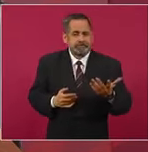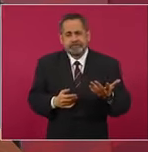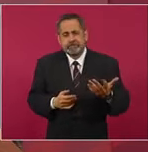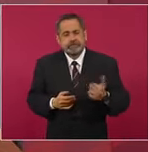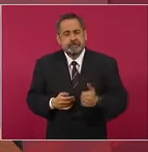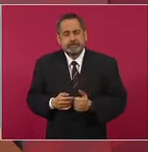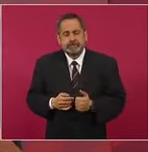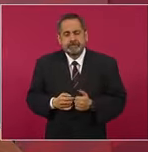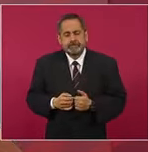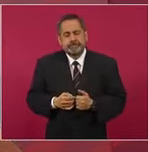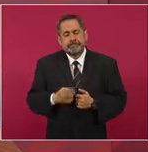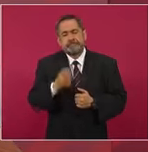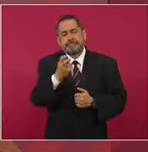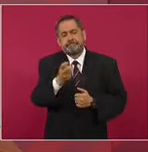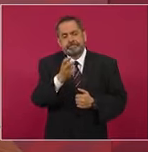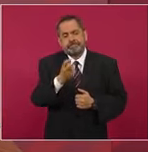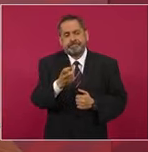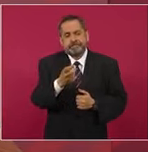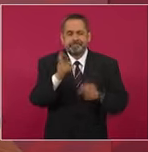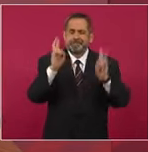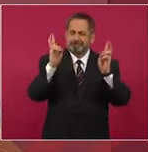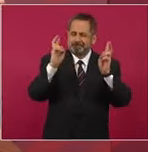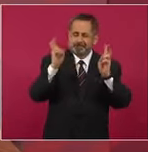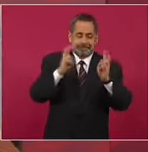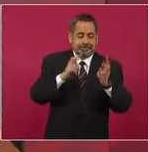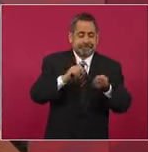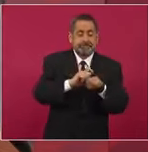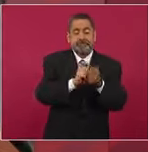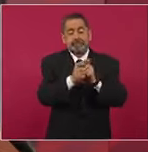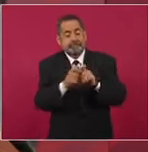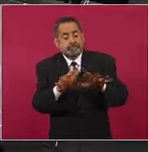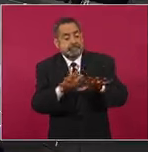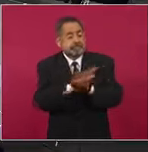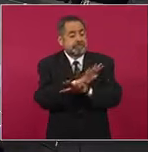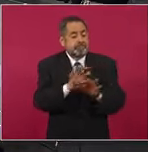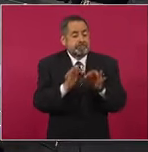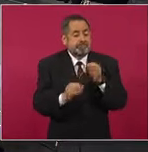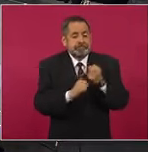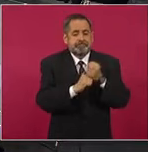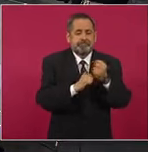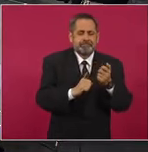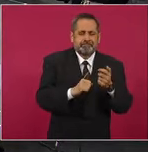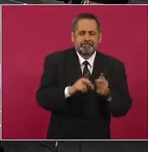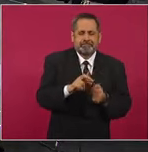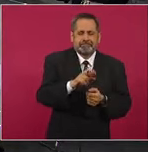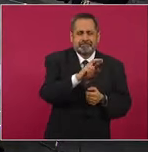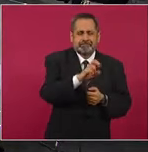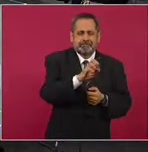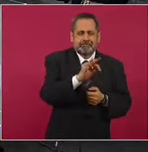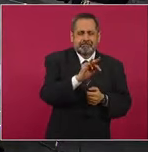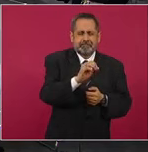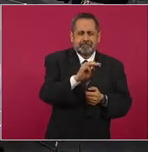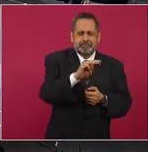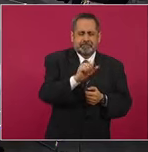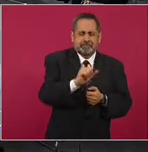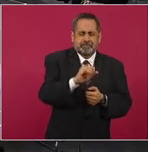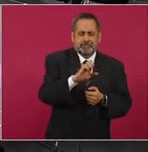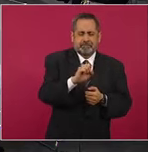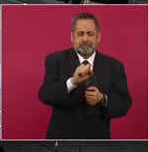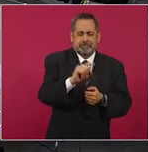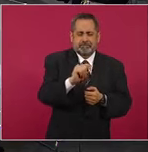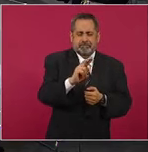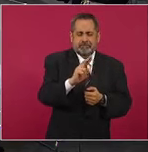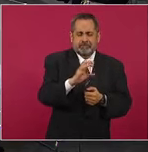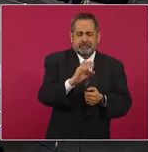Pues de ahí vienen las llamadas reformas estructurales. ¿Qué son las reformas estructurales